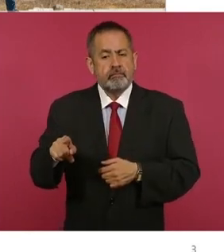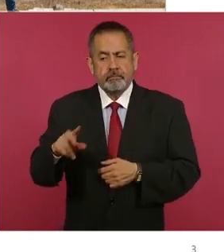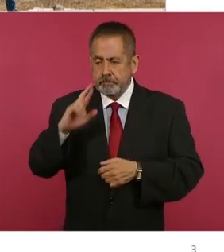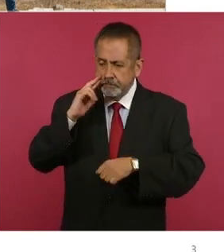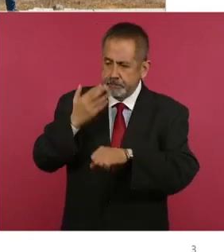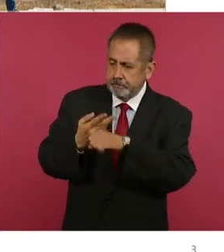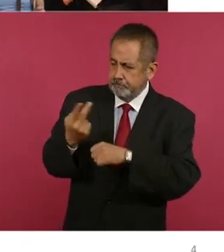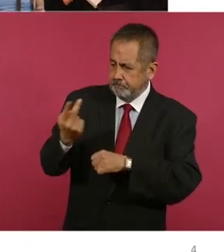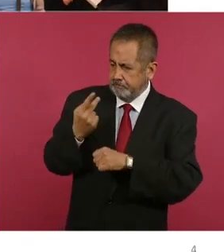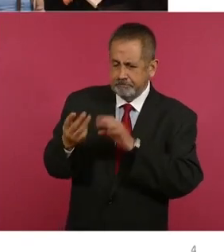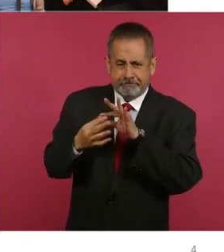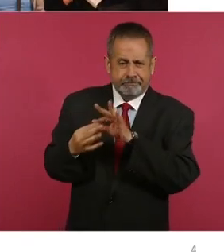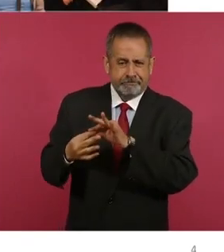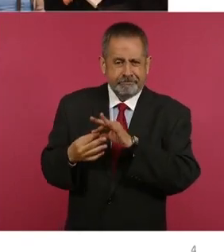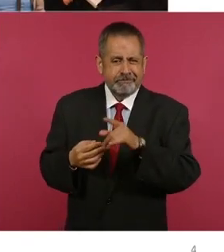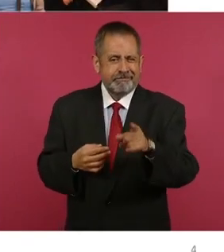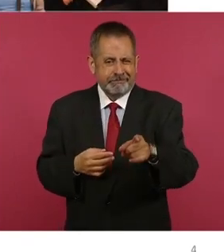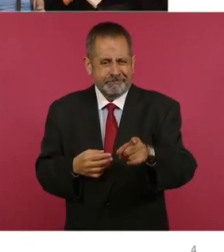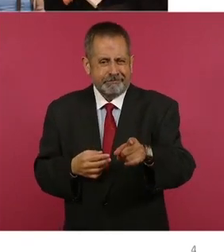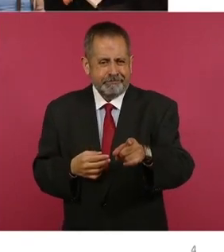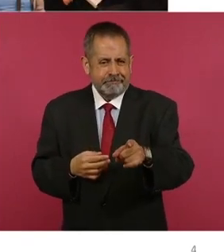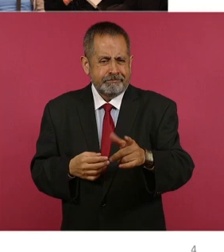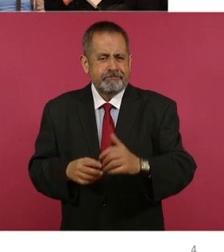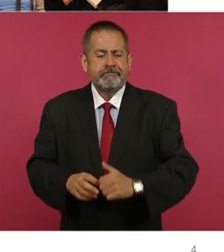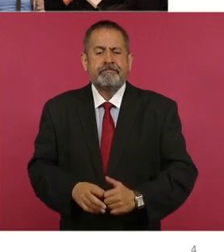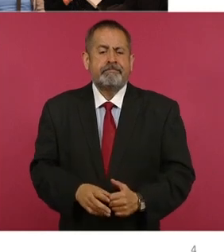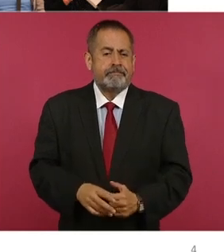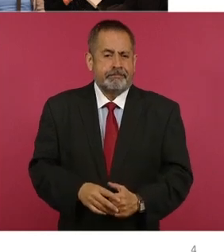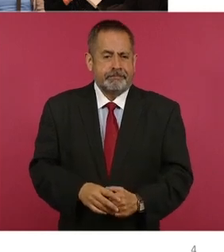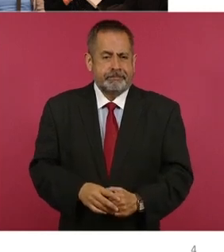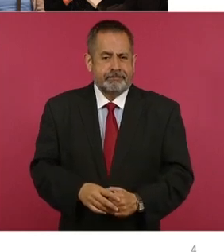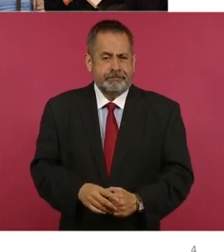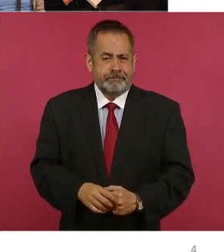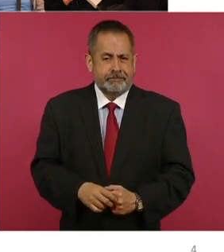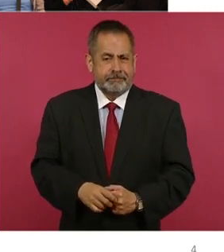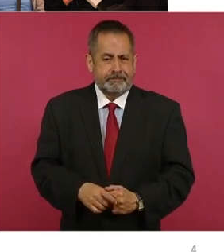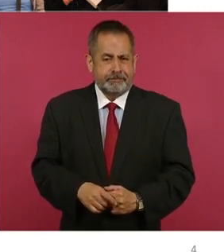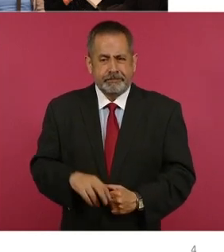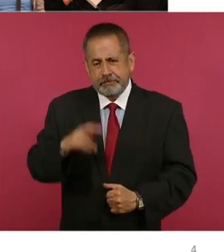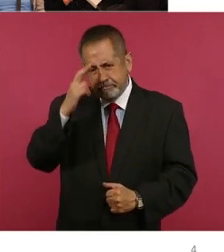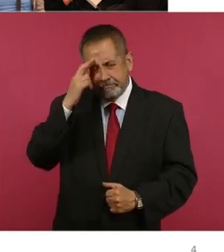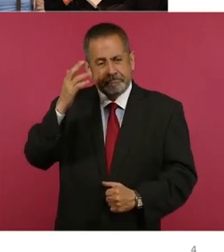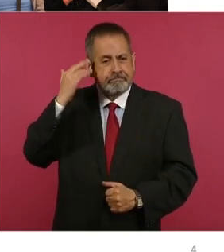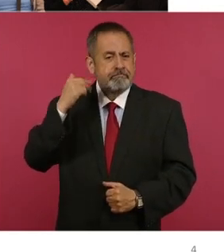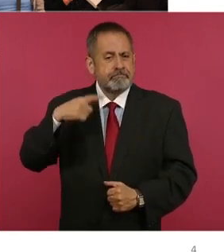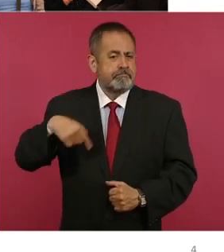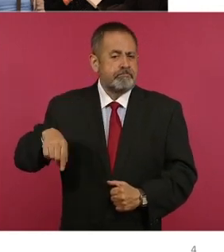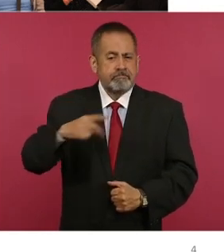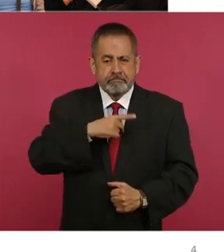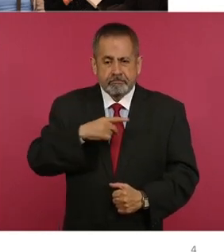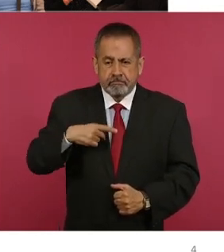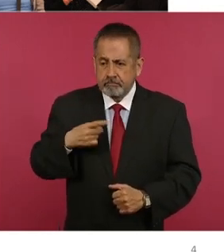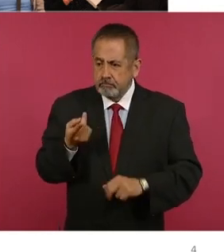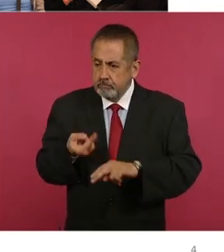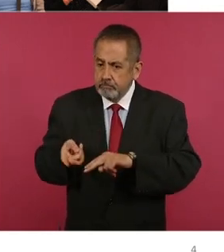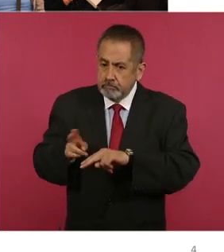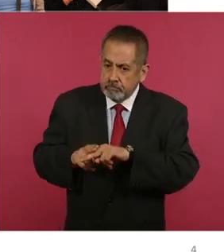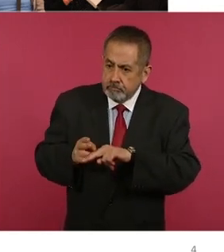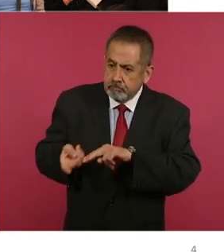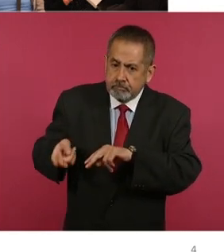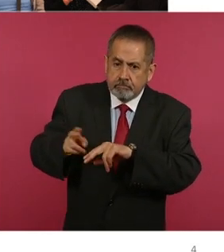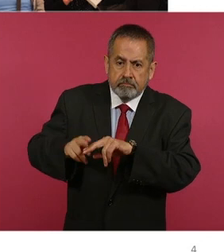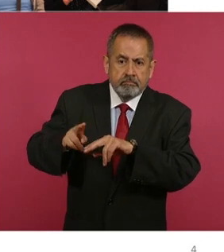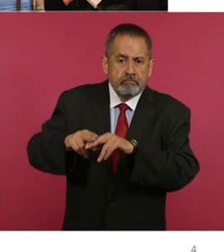compartida, que era una demanda muy sentida de los acreditados, que tenía que ver con que las deudas subían cada año y subían